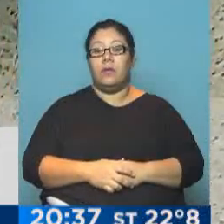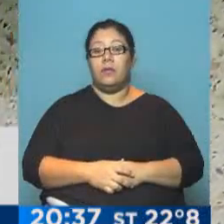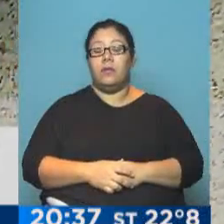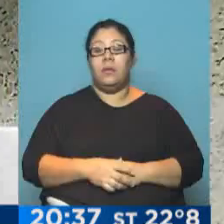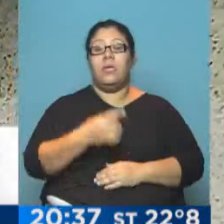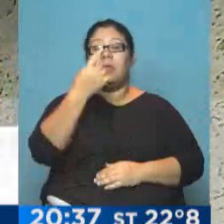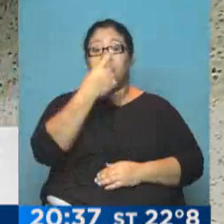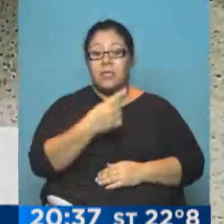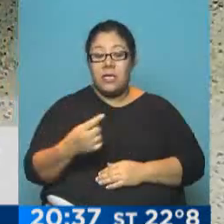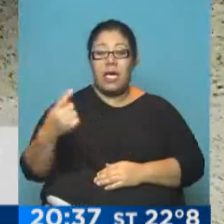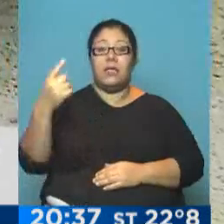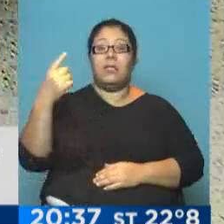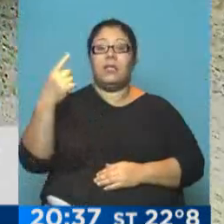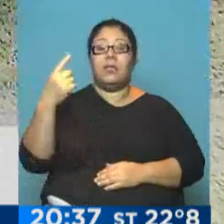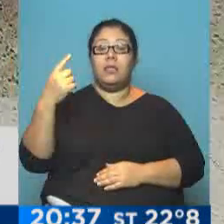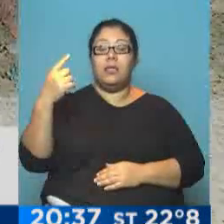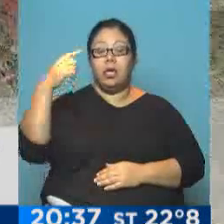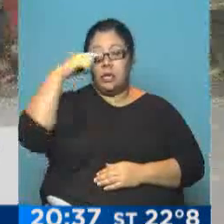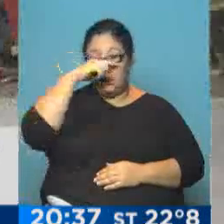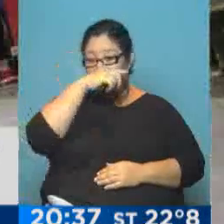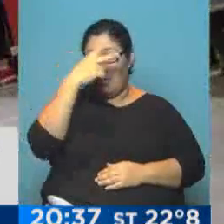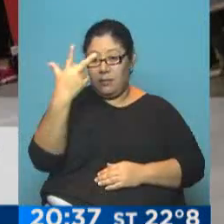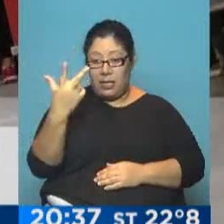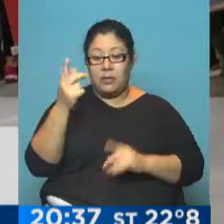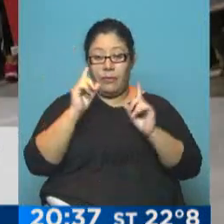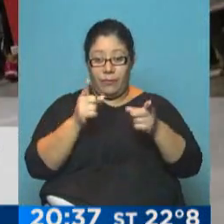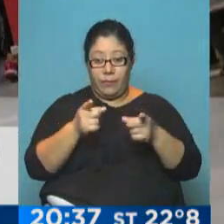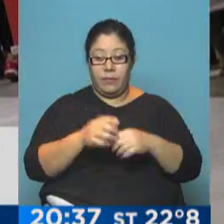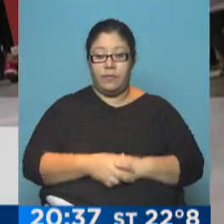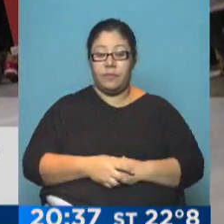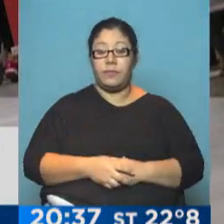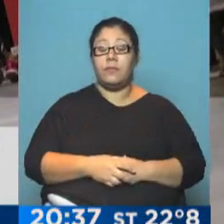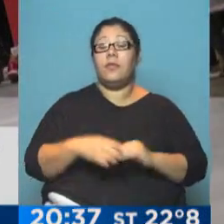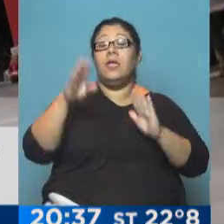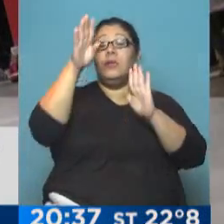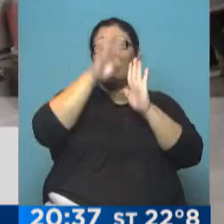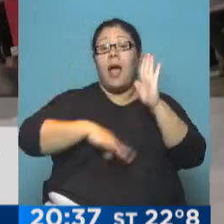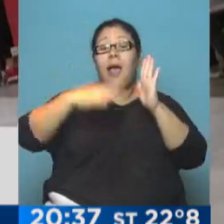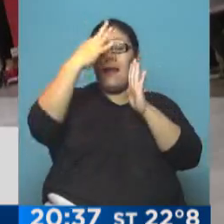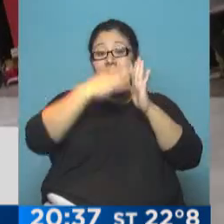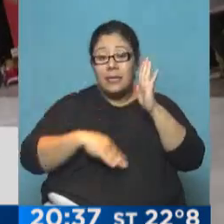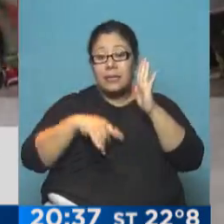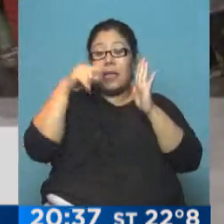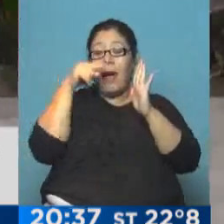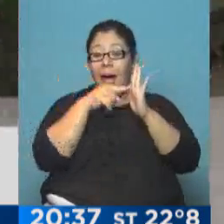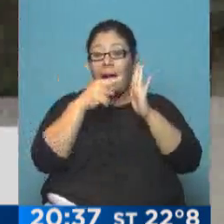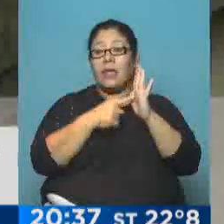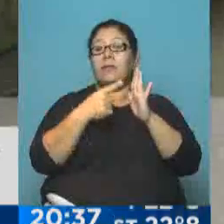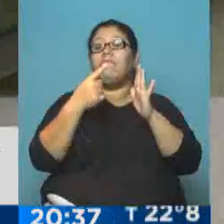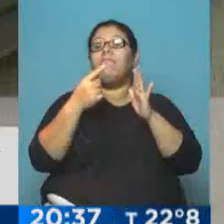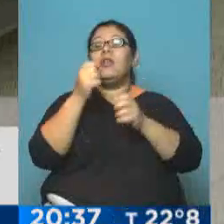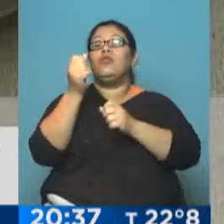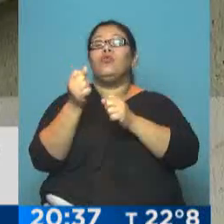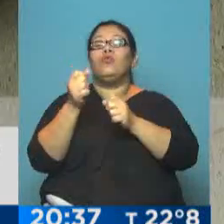le diría que es una negociación de la que surge este listado en la que la participación de los privados es